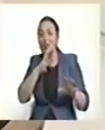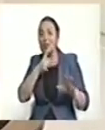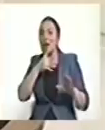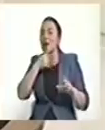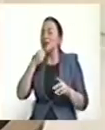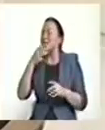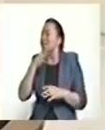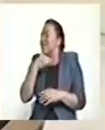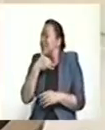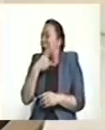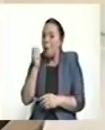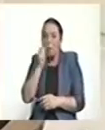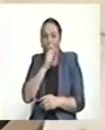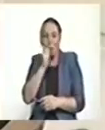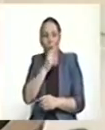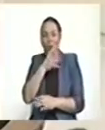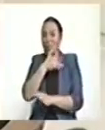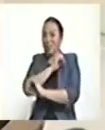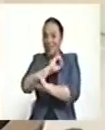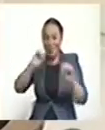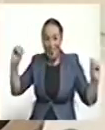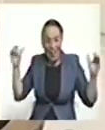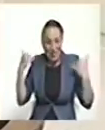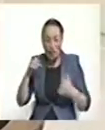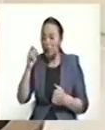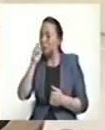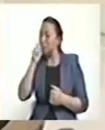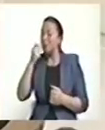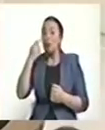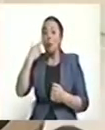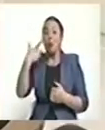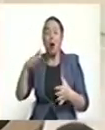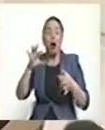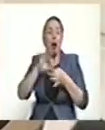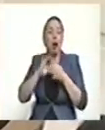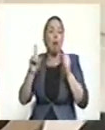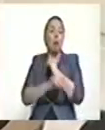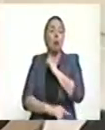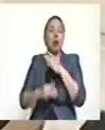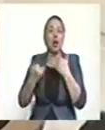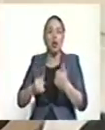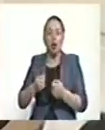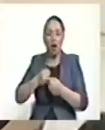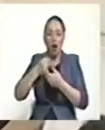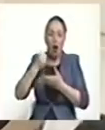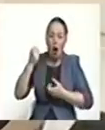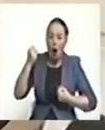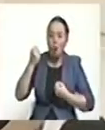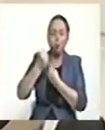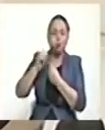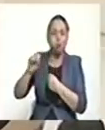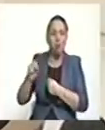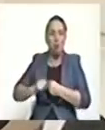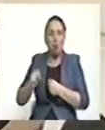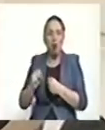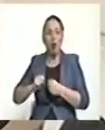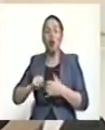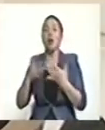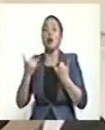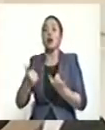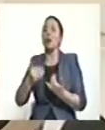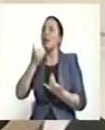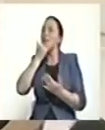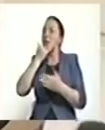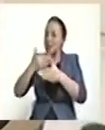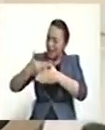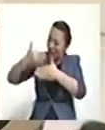narcotráfico. Porque el narcotráfico ya está amparado como un delito conexo para financiar, promover y ocultar la rebelión. Lo que hay detrás de